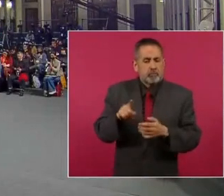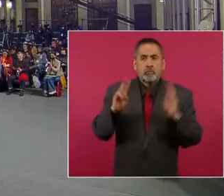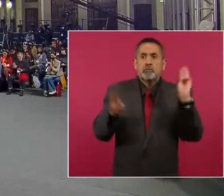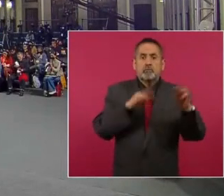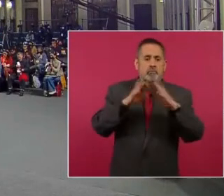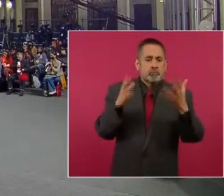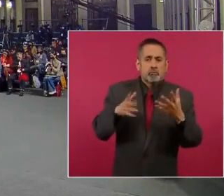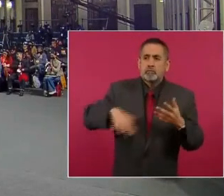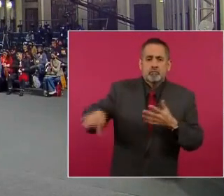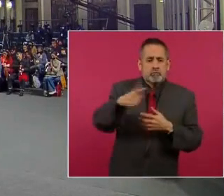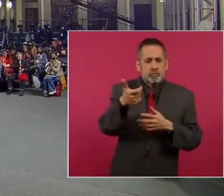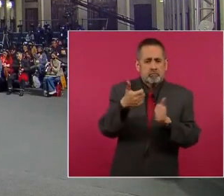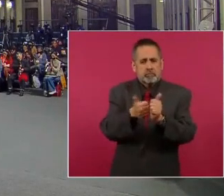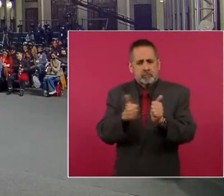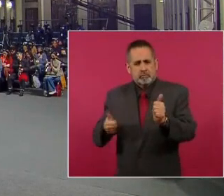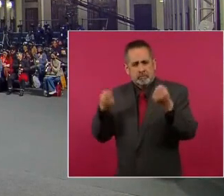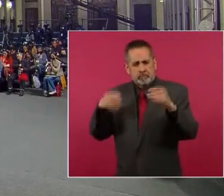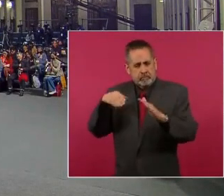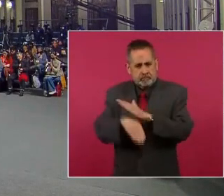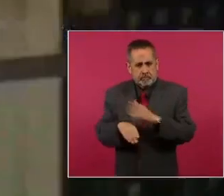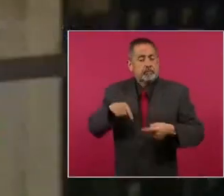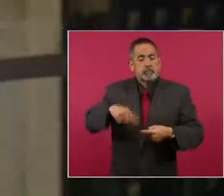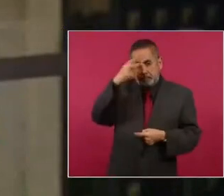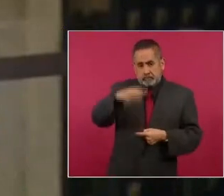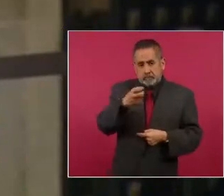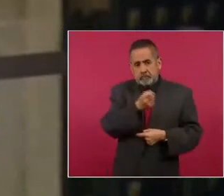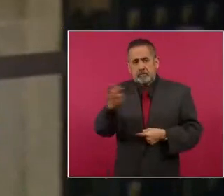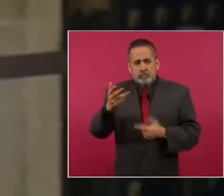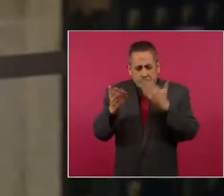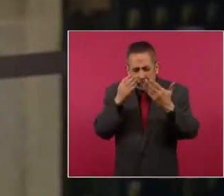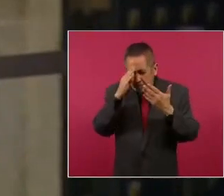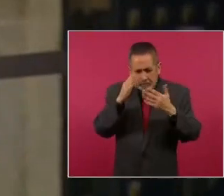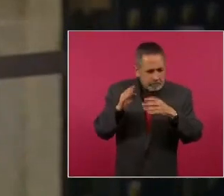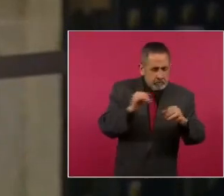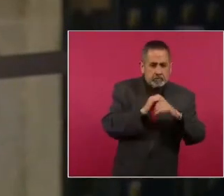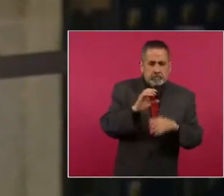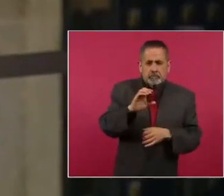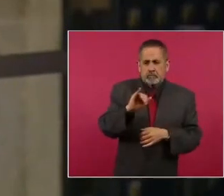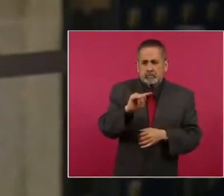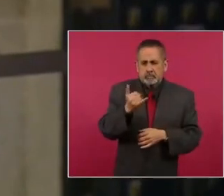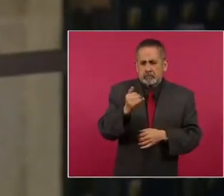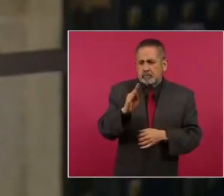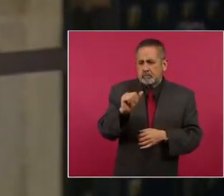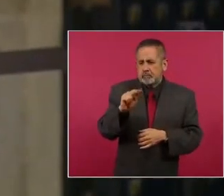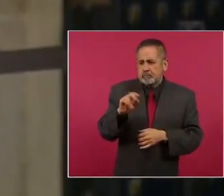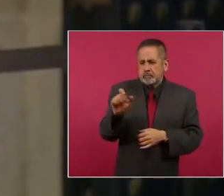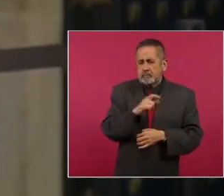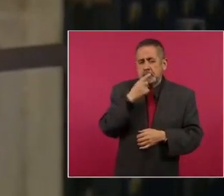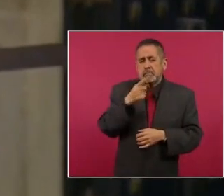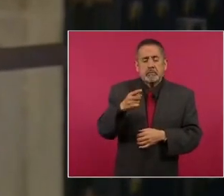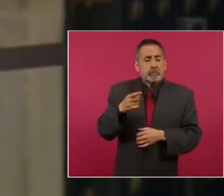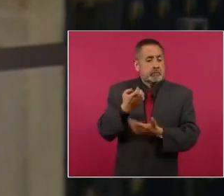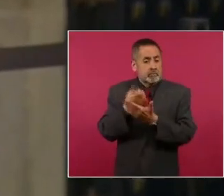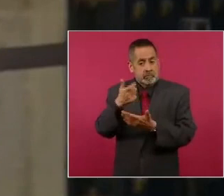estaría en rescisión en 2023 en méxico estudios económicos realizados por citibano mex estiman que la economía mexicana